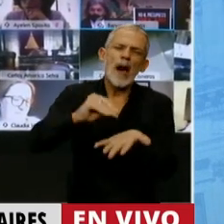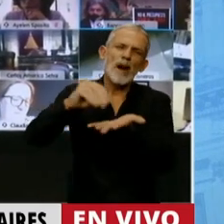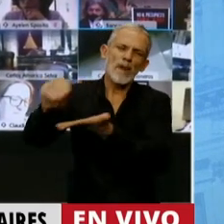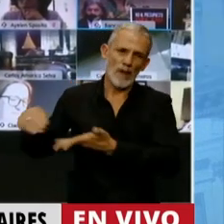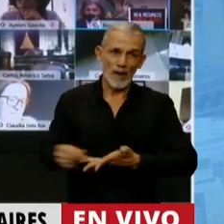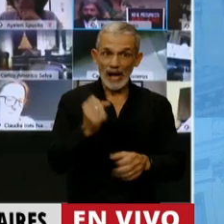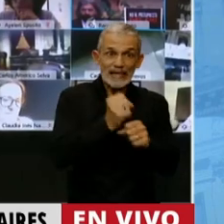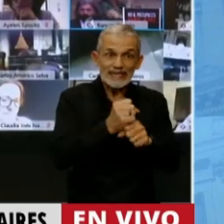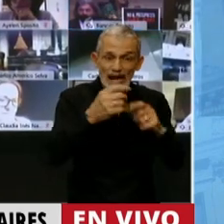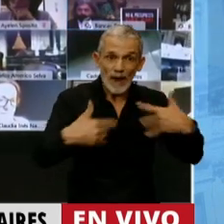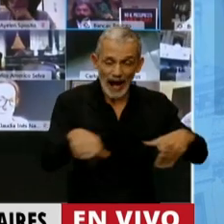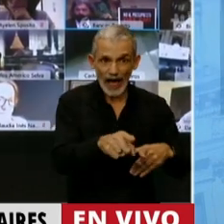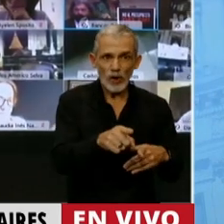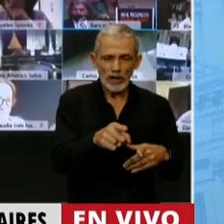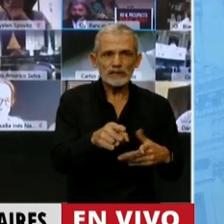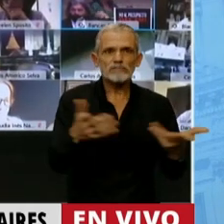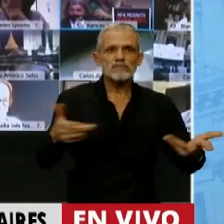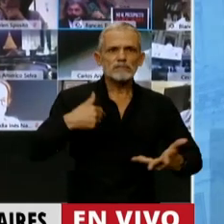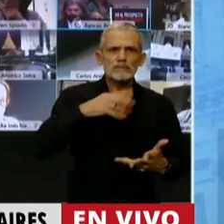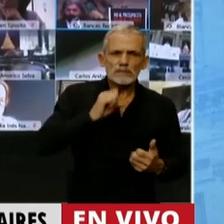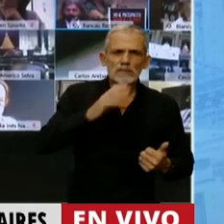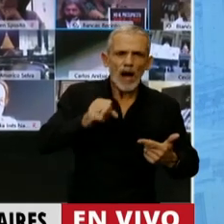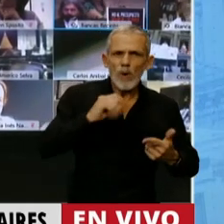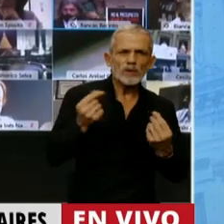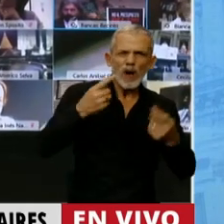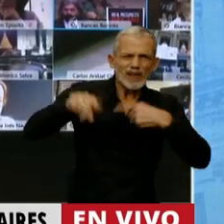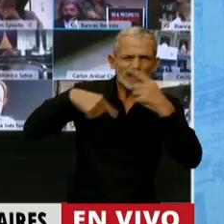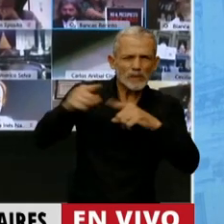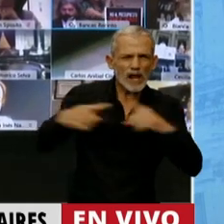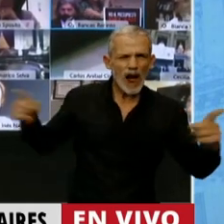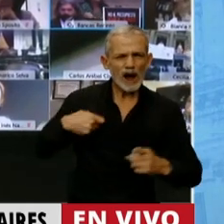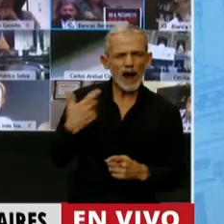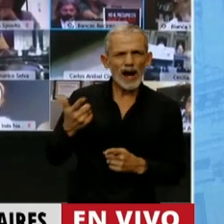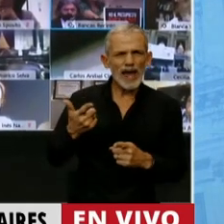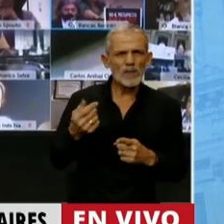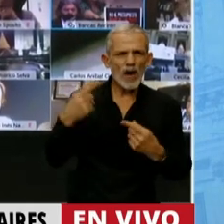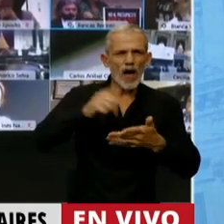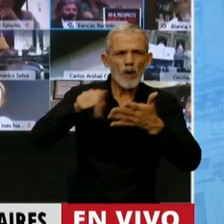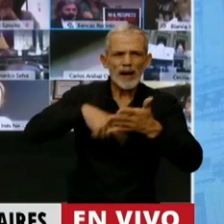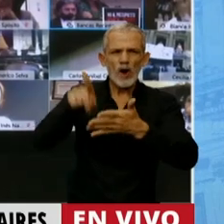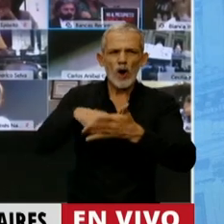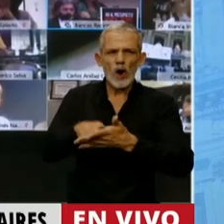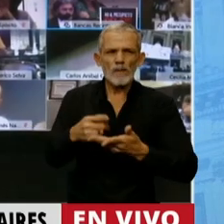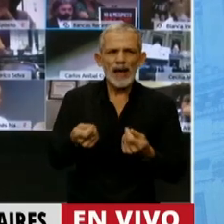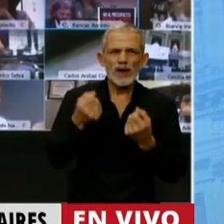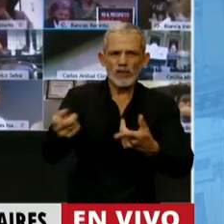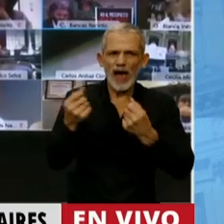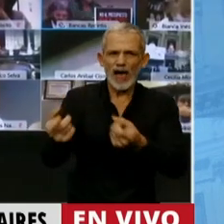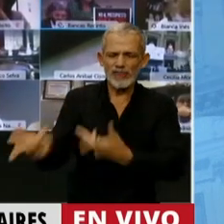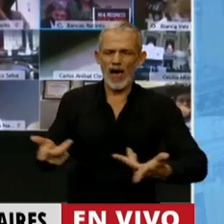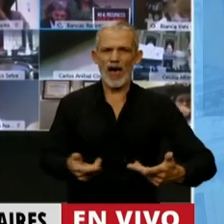trabajadores petroleros tienen que soportar a una burocracia del gremio que entrega sus convenios. ¡Fantástico!